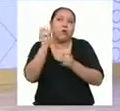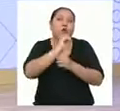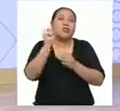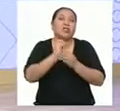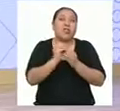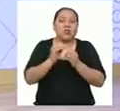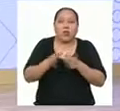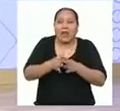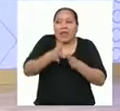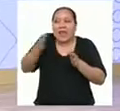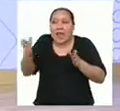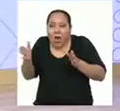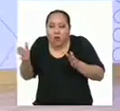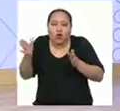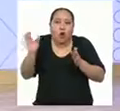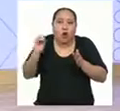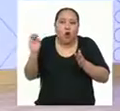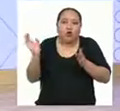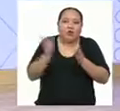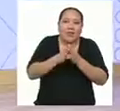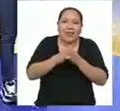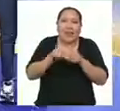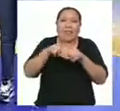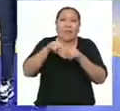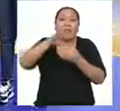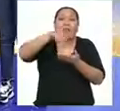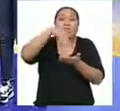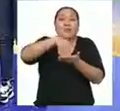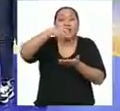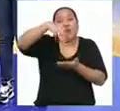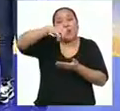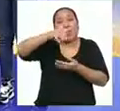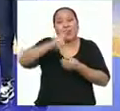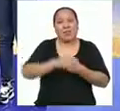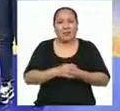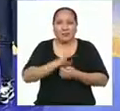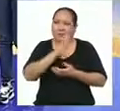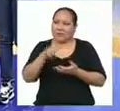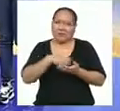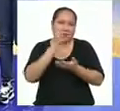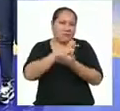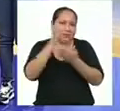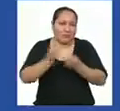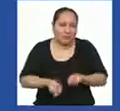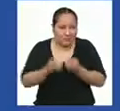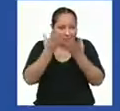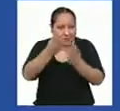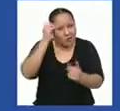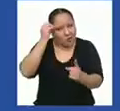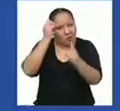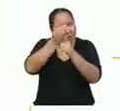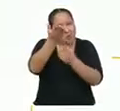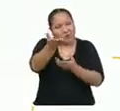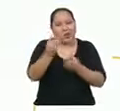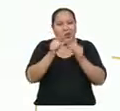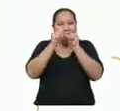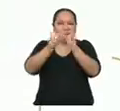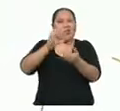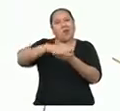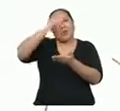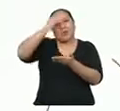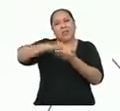se encuentran los datos en relación con su media. Como en todo programa, les dejo un reto para que sigan